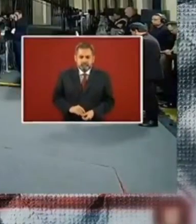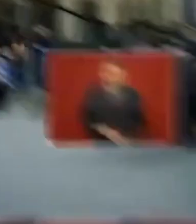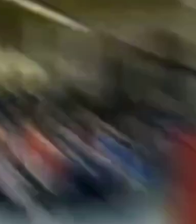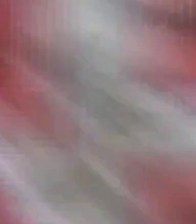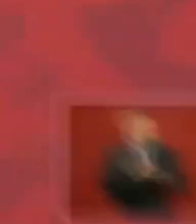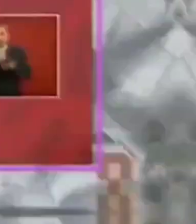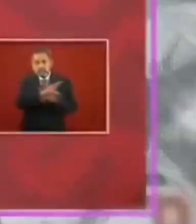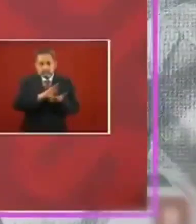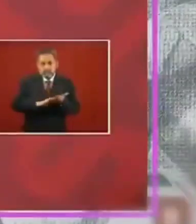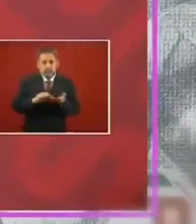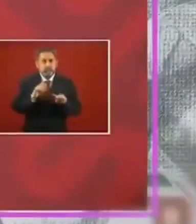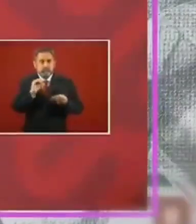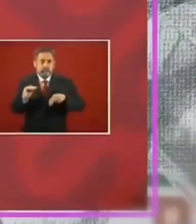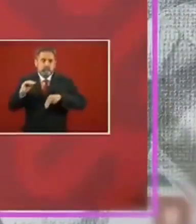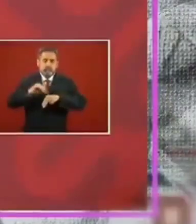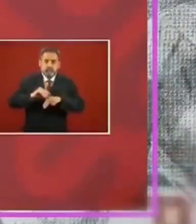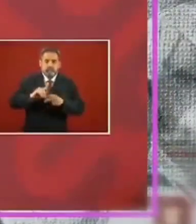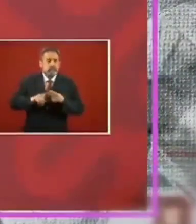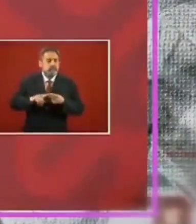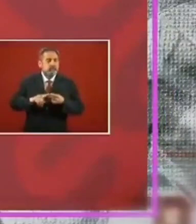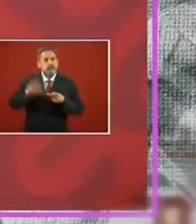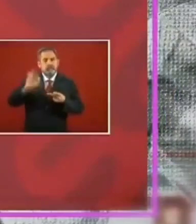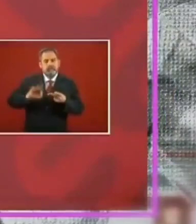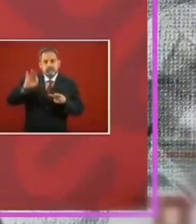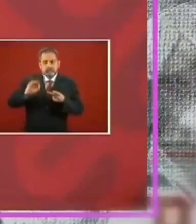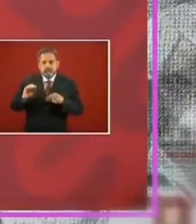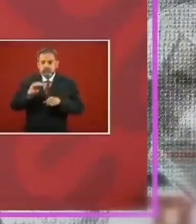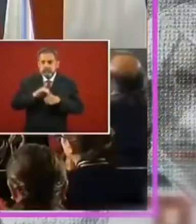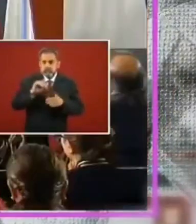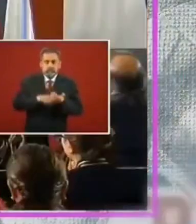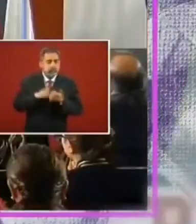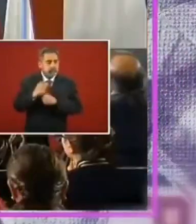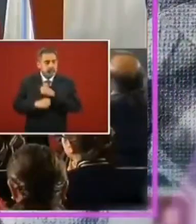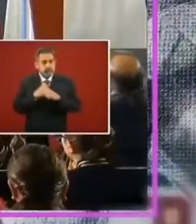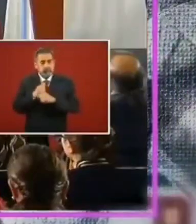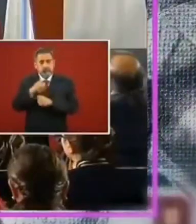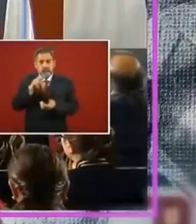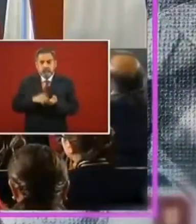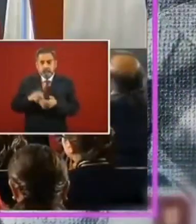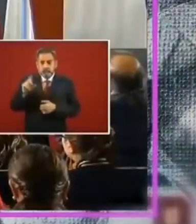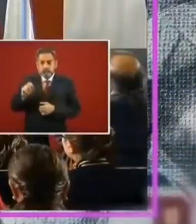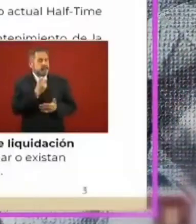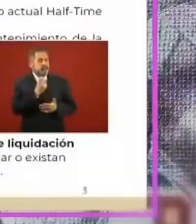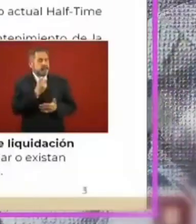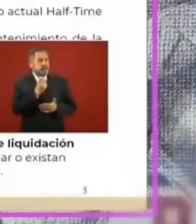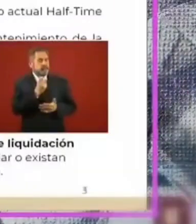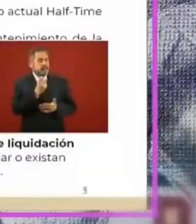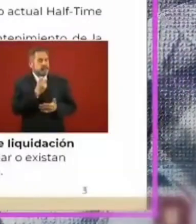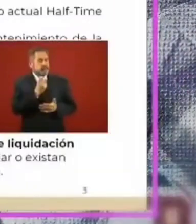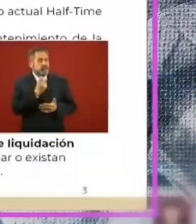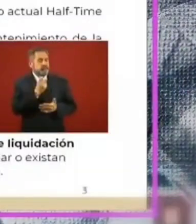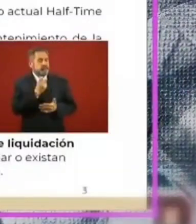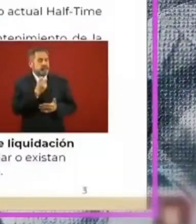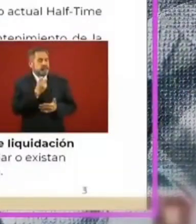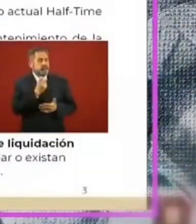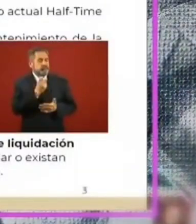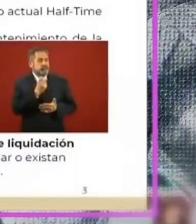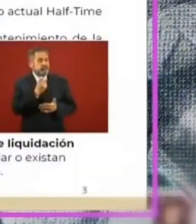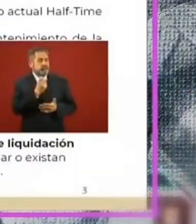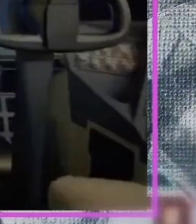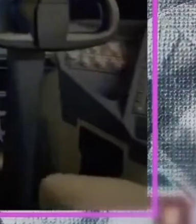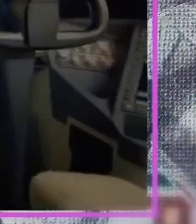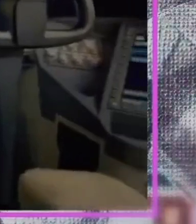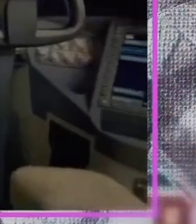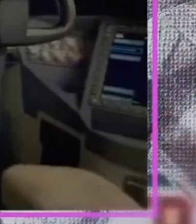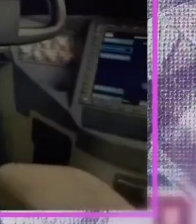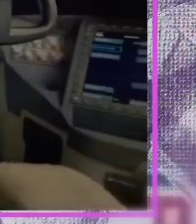informó que estaba por saldarse el contrato de arrendamiento financiero del avión presidencial, lo que permitiría que el